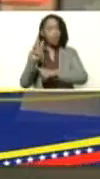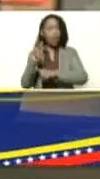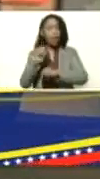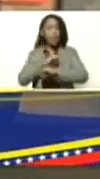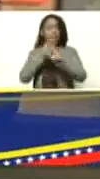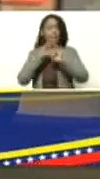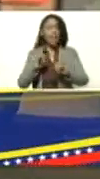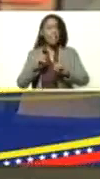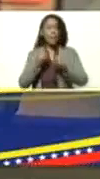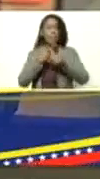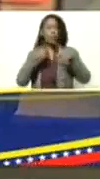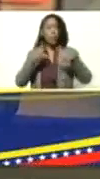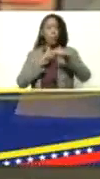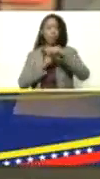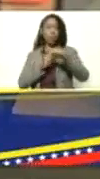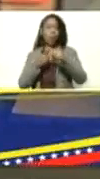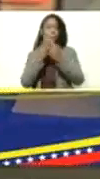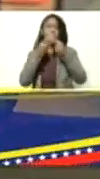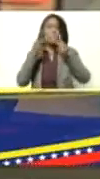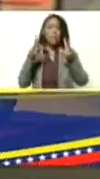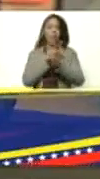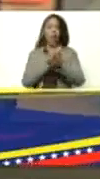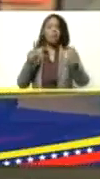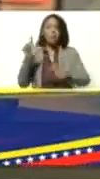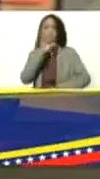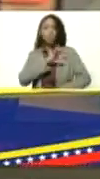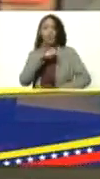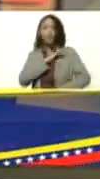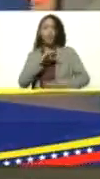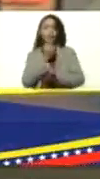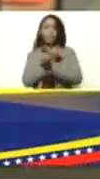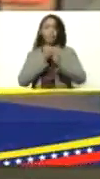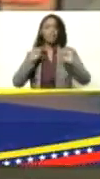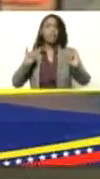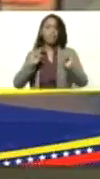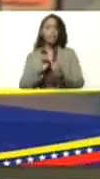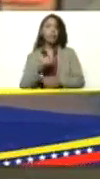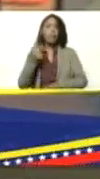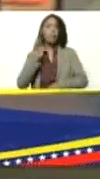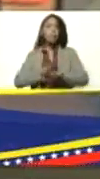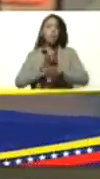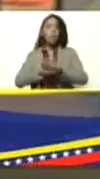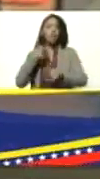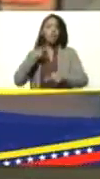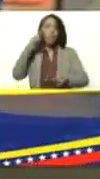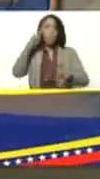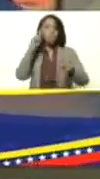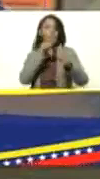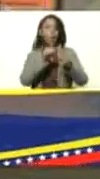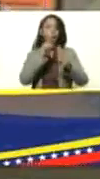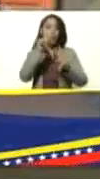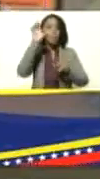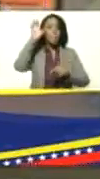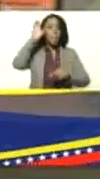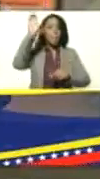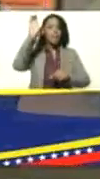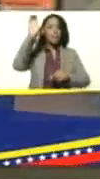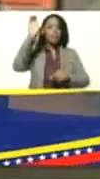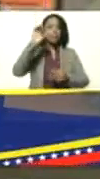en paz libre soberana e independiente por eso yo fijo el objetivo de un país